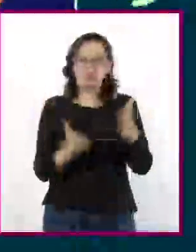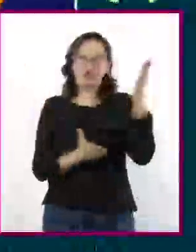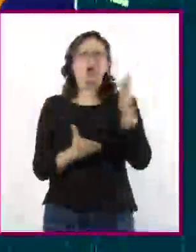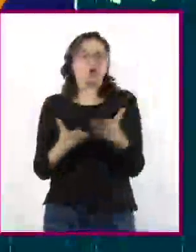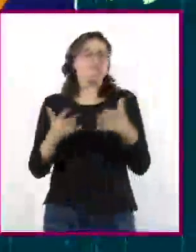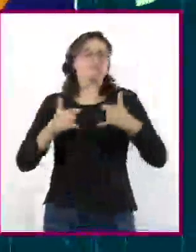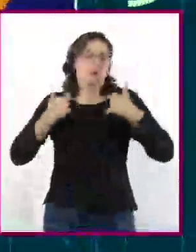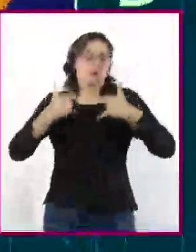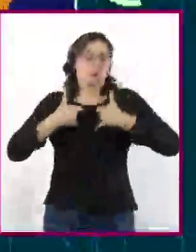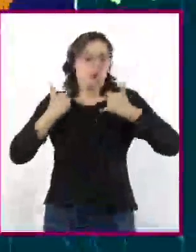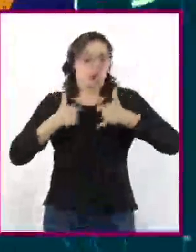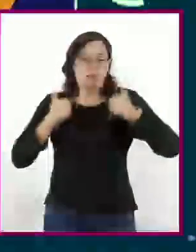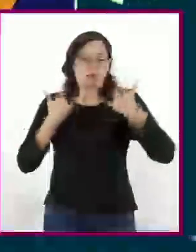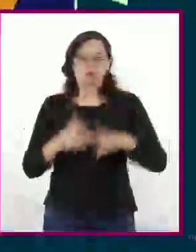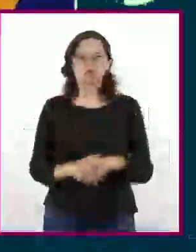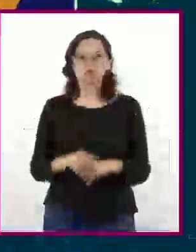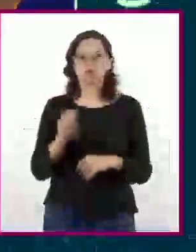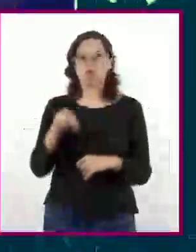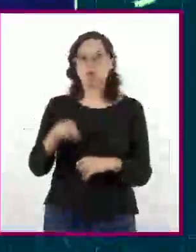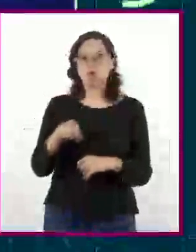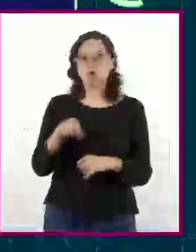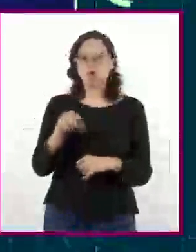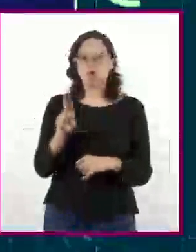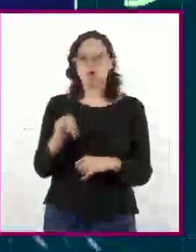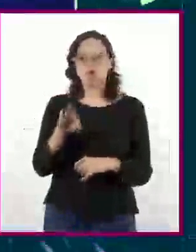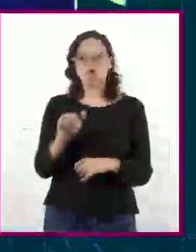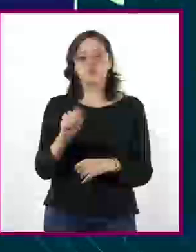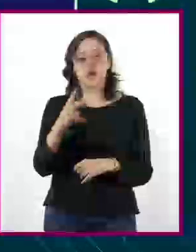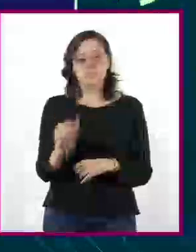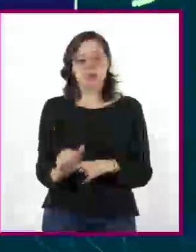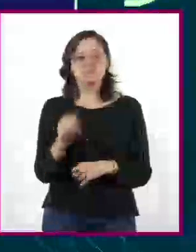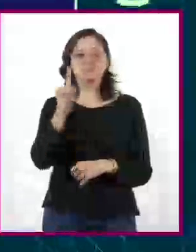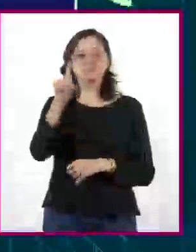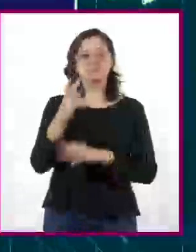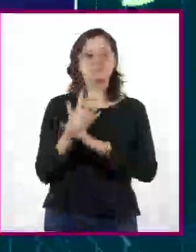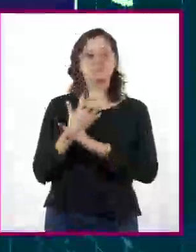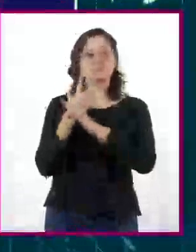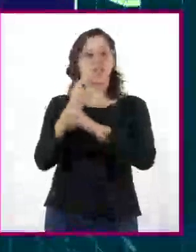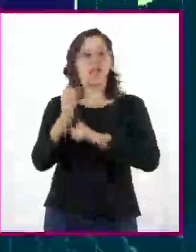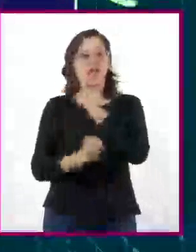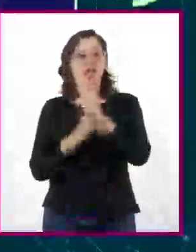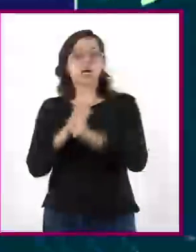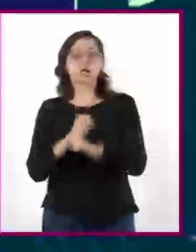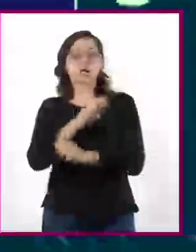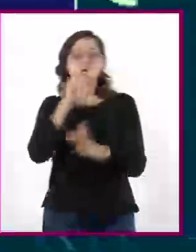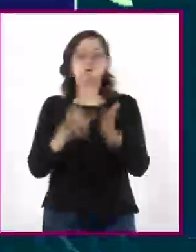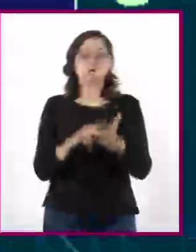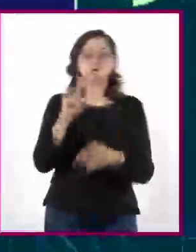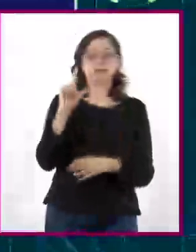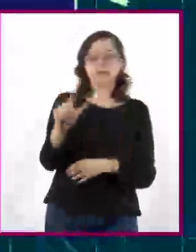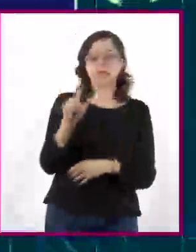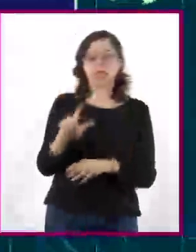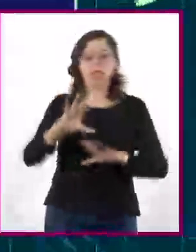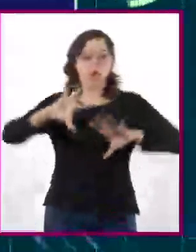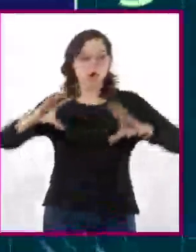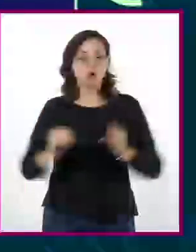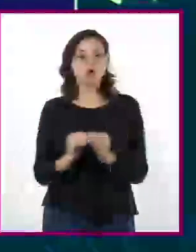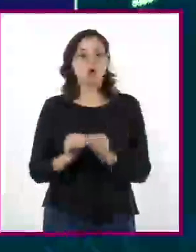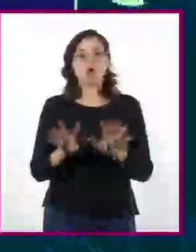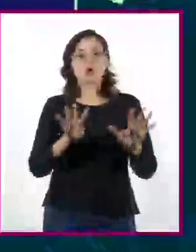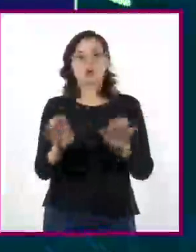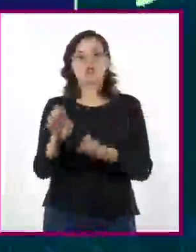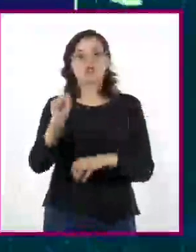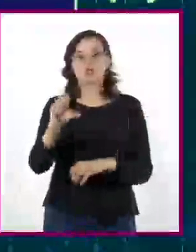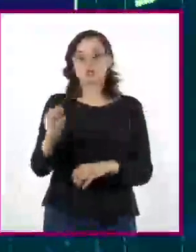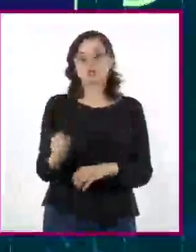El Fondo de Población de las Naciones Unidas indica que en el año 2017 existían 962 millones